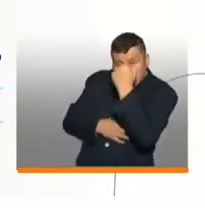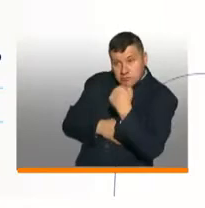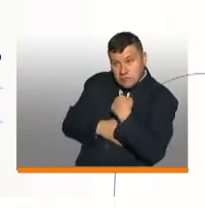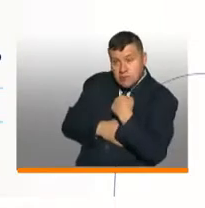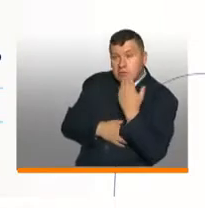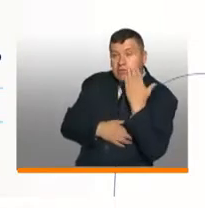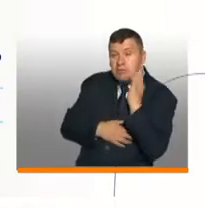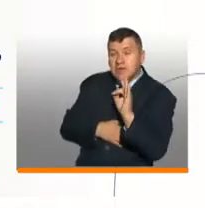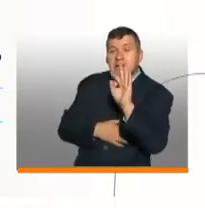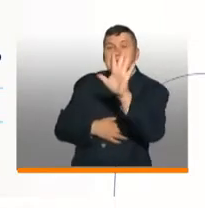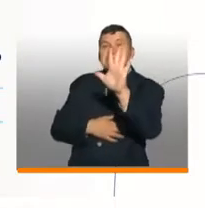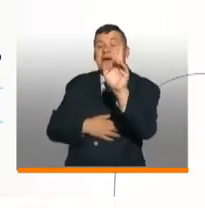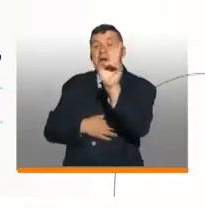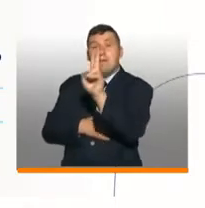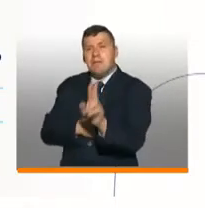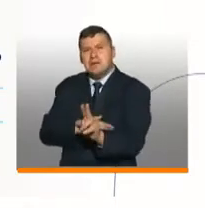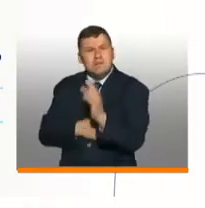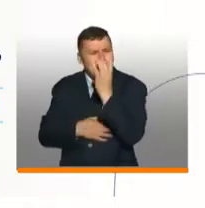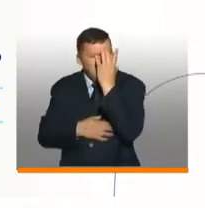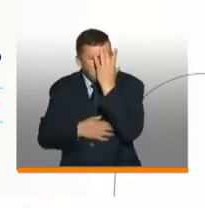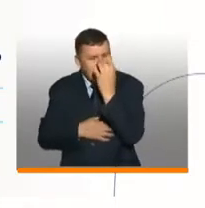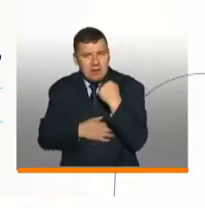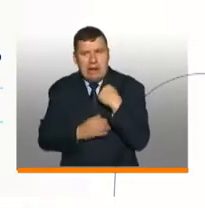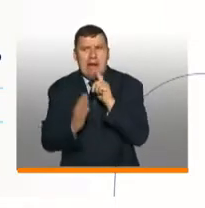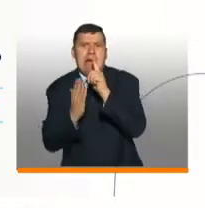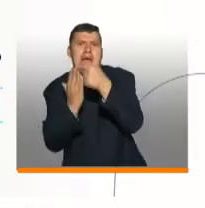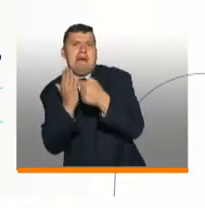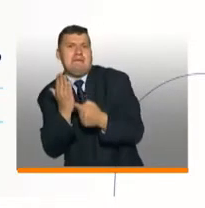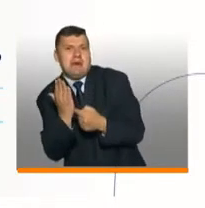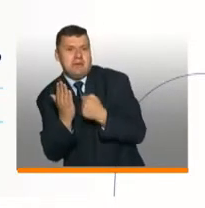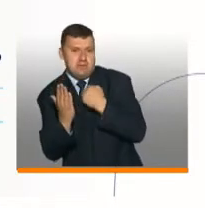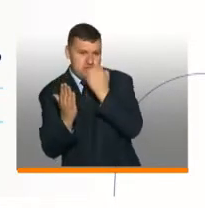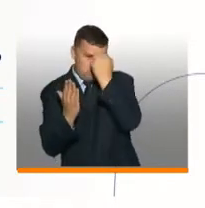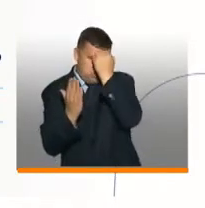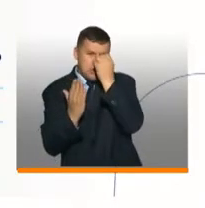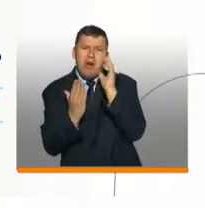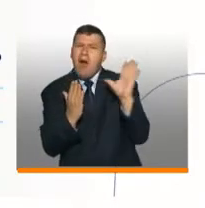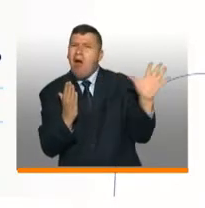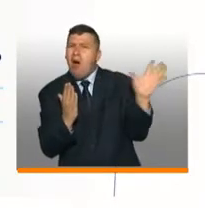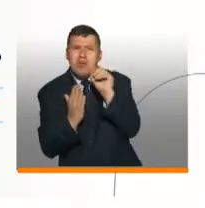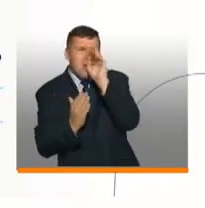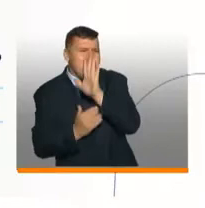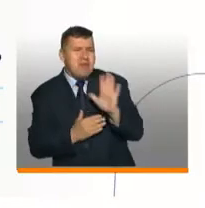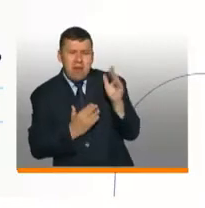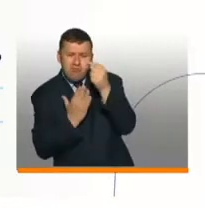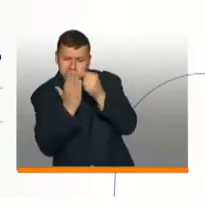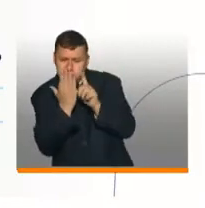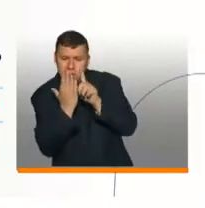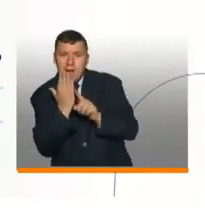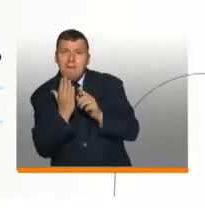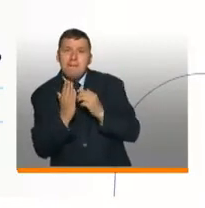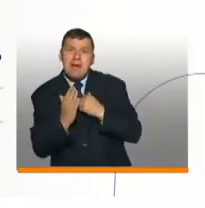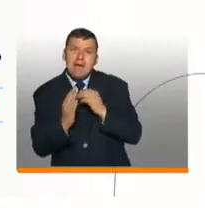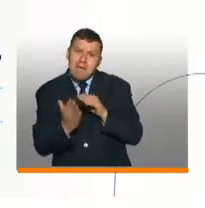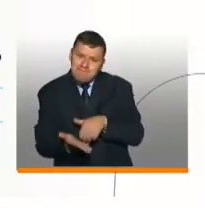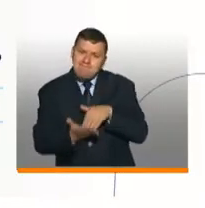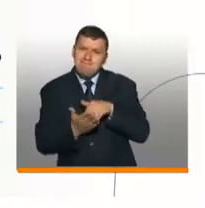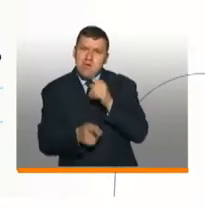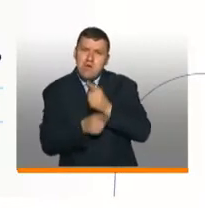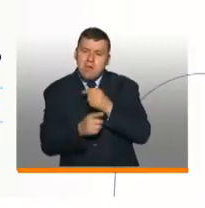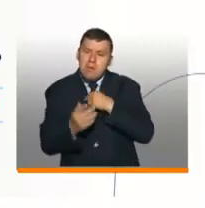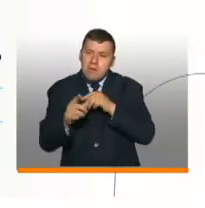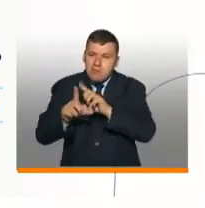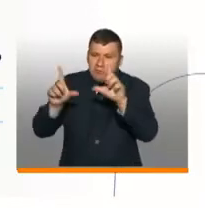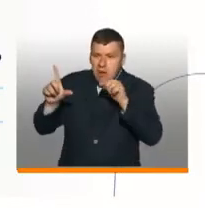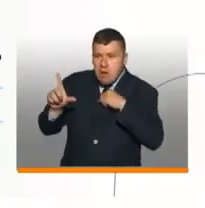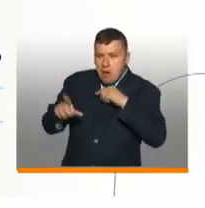plazo hasta el 5 de marzo. qué, Presidente? Tenemos toda la información de docentes y directivos públicos, pero tenemos que hacerla robusta con todos los